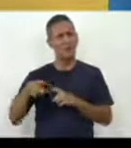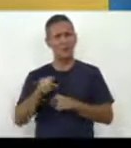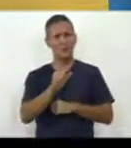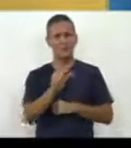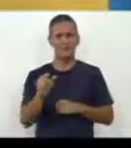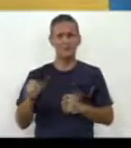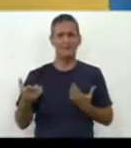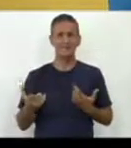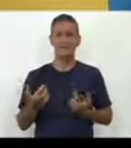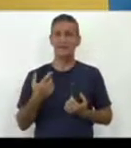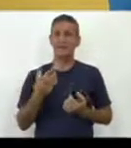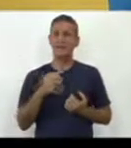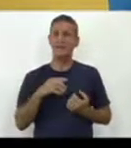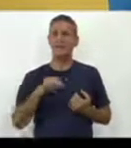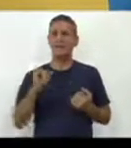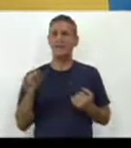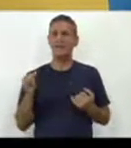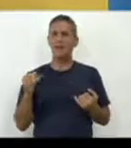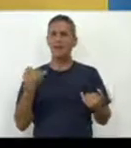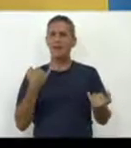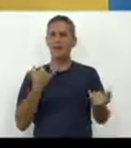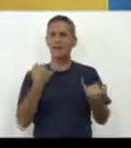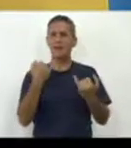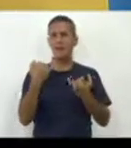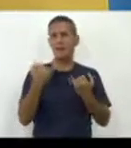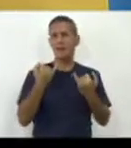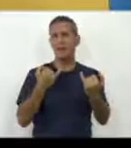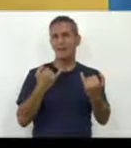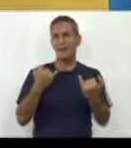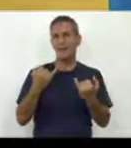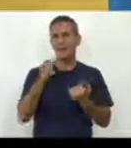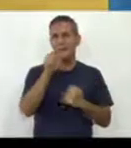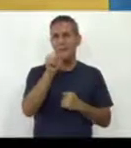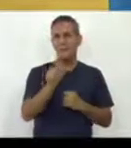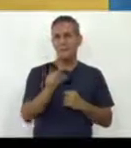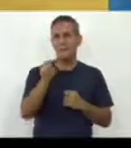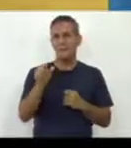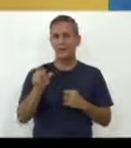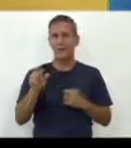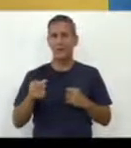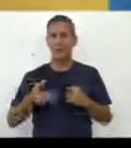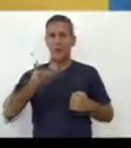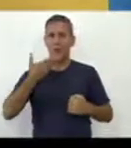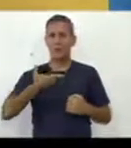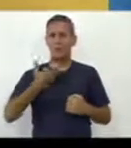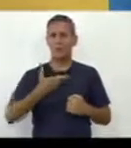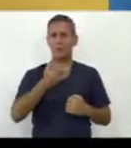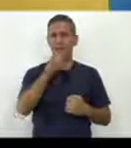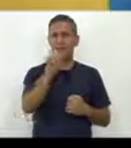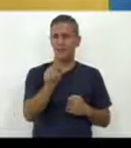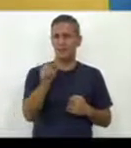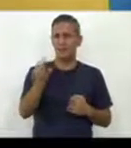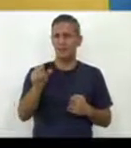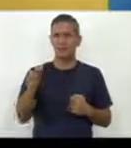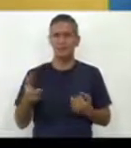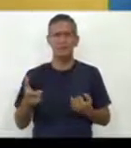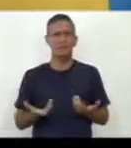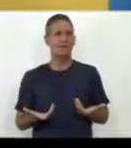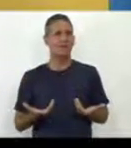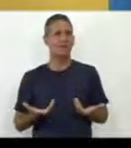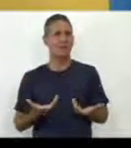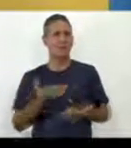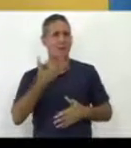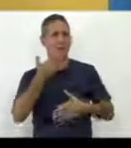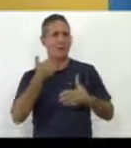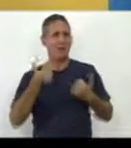y llegar a puntos de vista personales siempre en beneficio de la primera infancia. Entonces